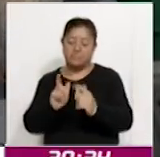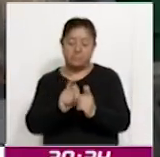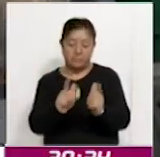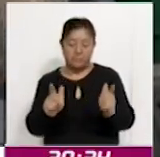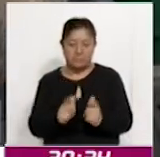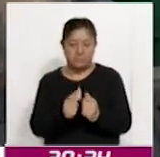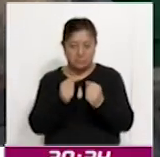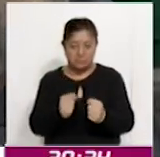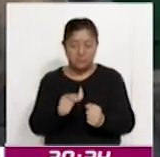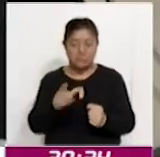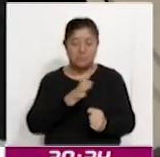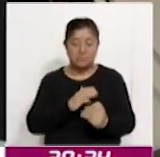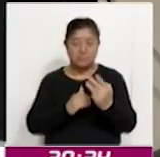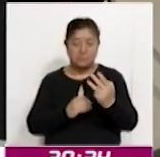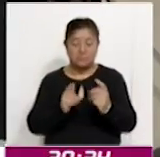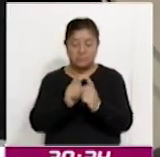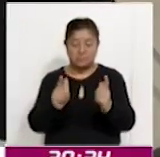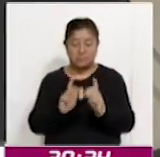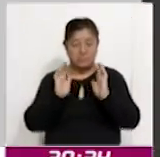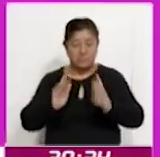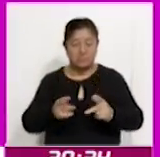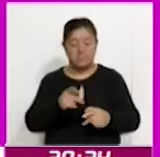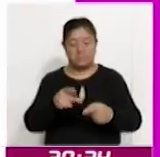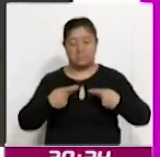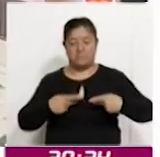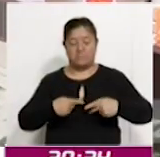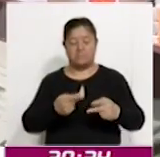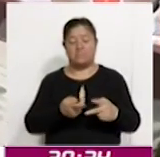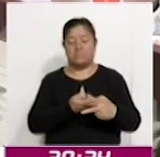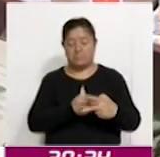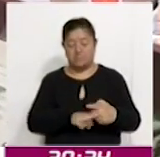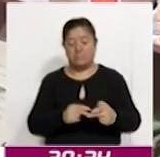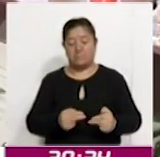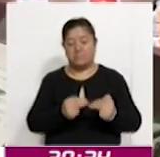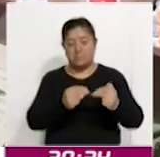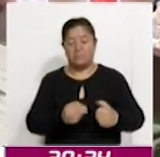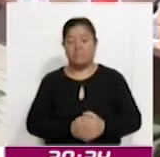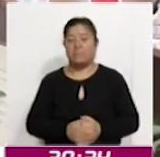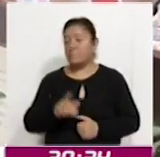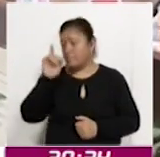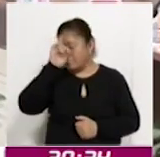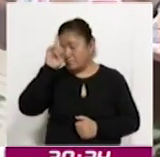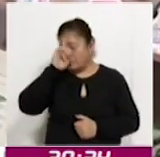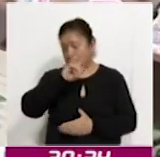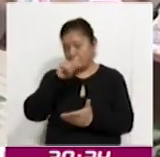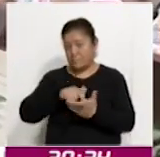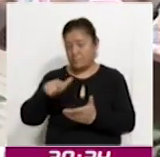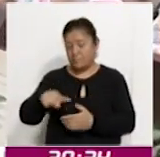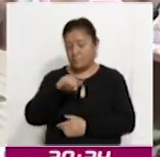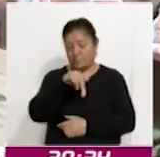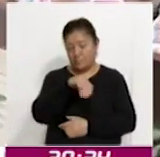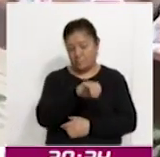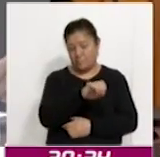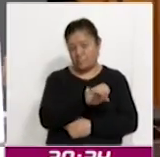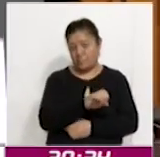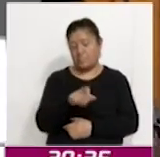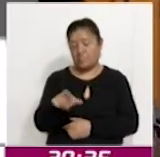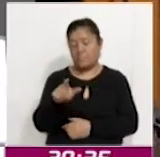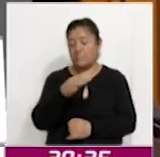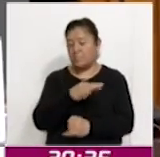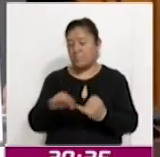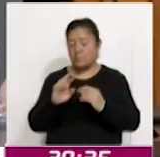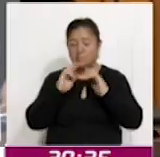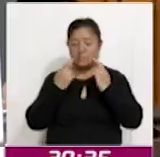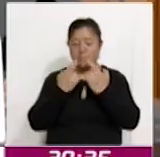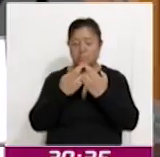logrado consolidar tres redes colaborativas de emprendedores. Realiza el Consejo Local del Instituto Nacional Electoral en Tlaxcala última sesión